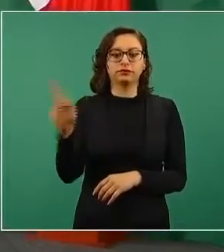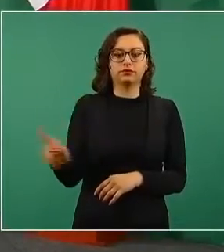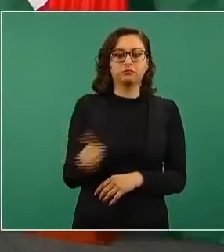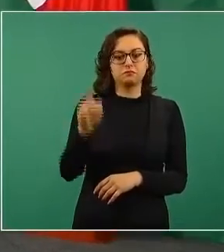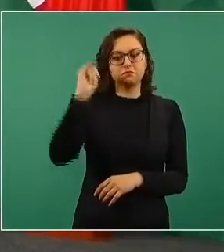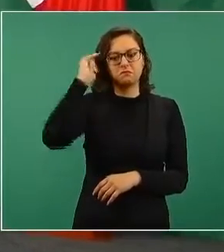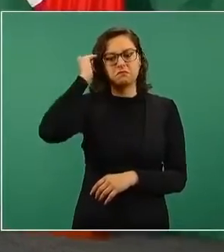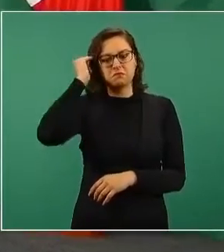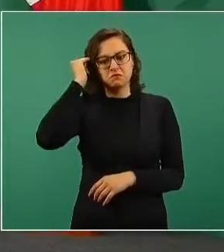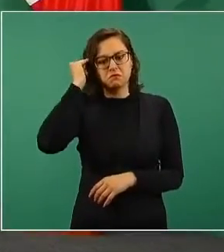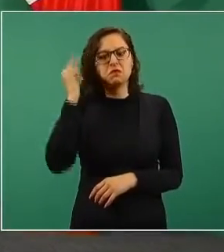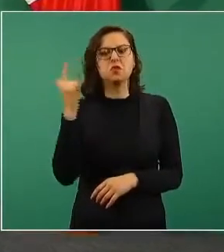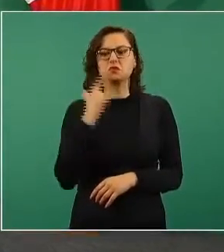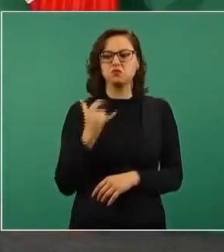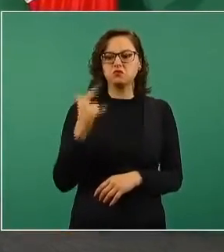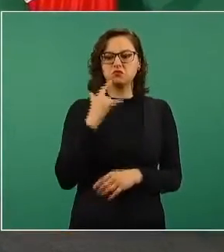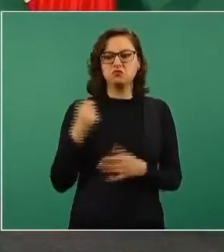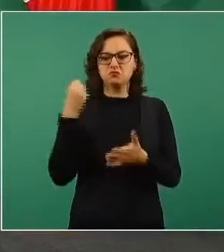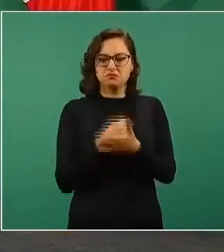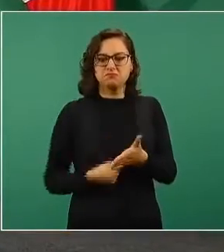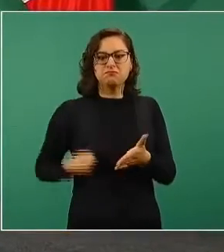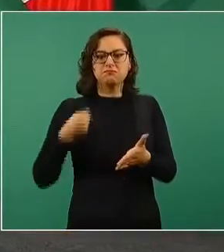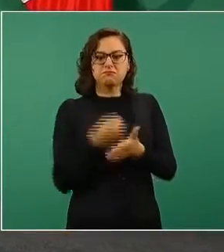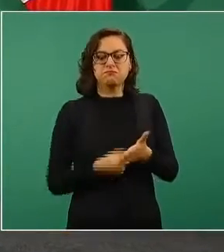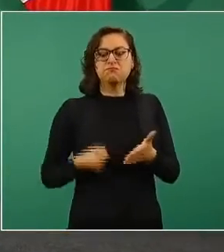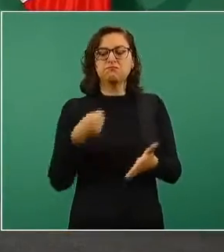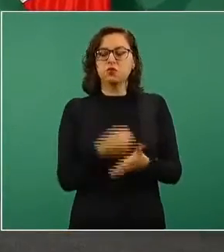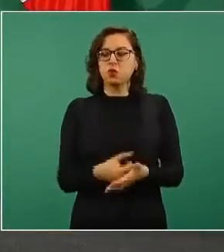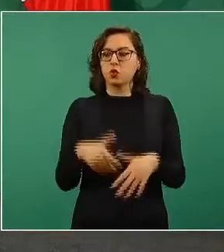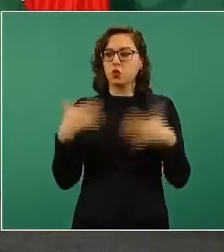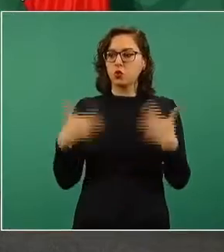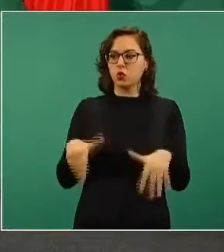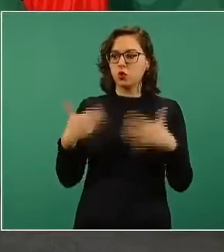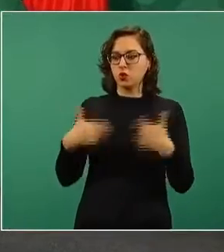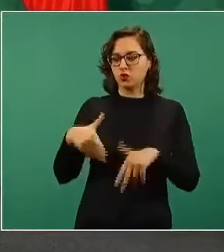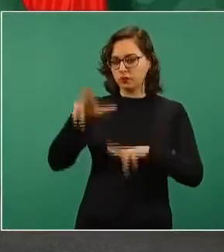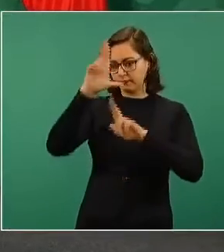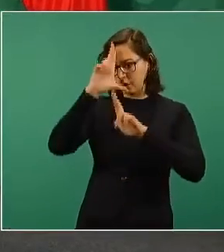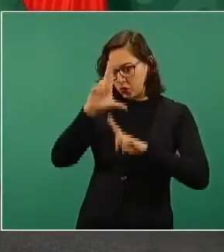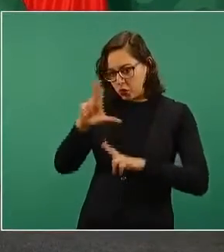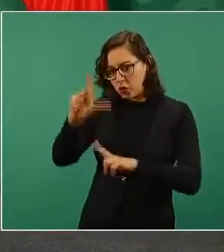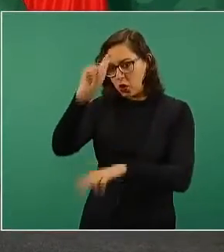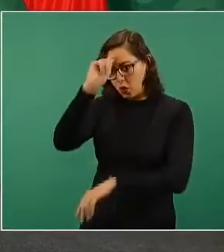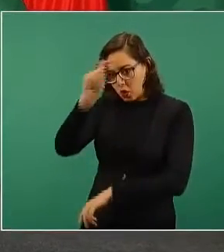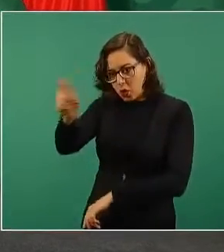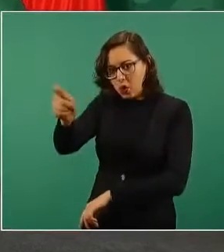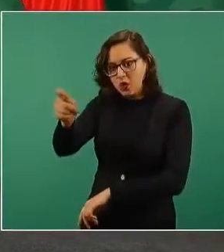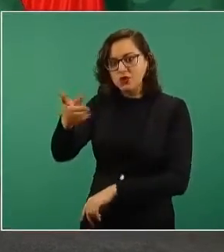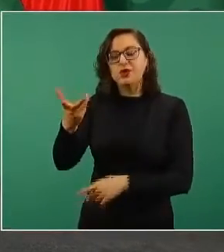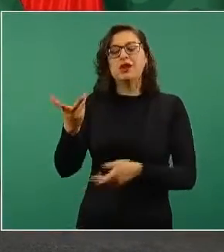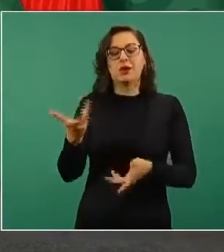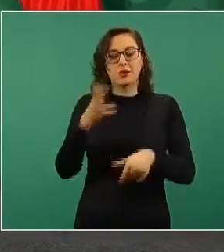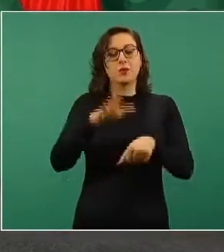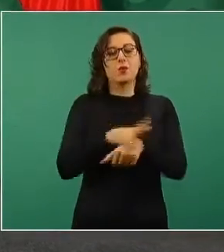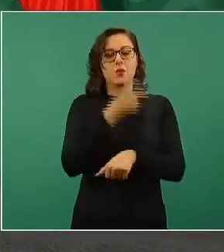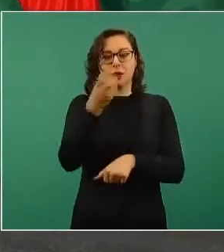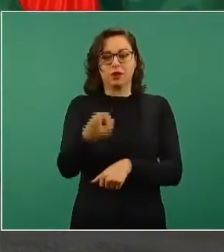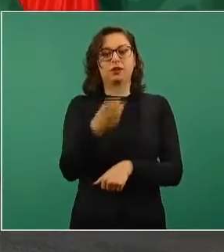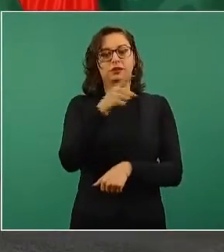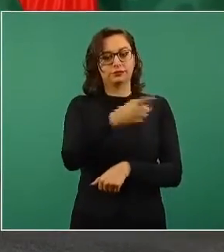indígenas. Y nos da mucho gusto tener aquí al presidente